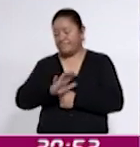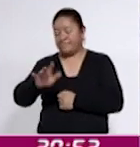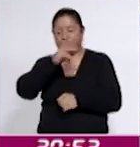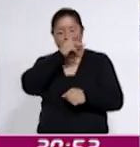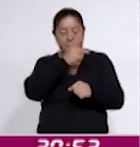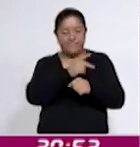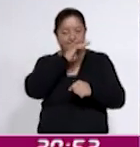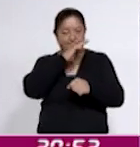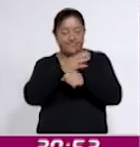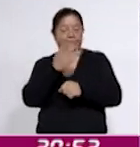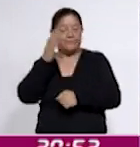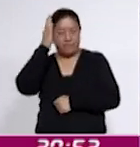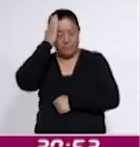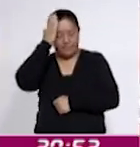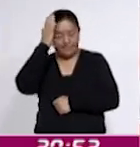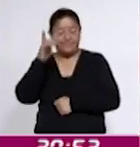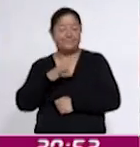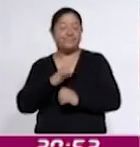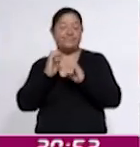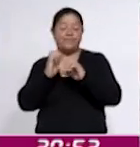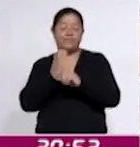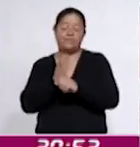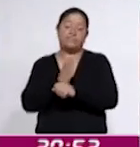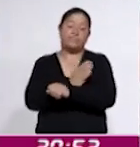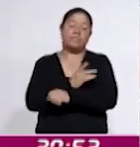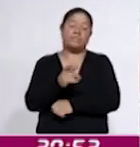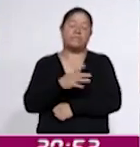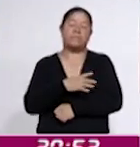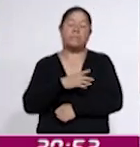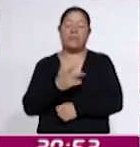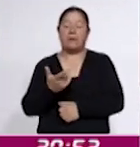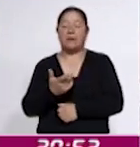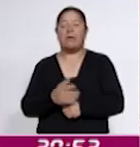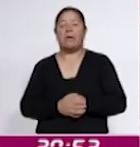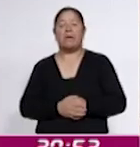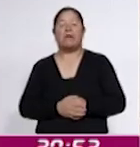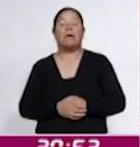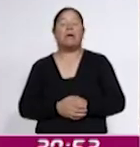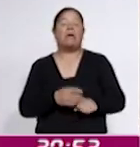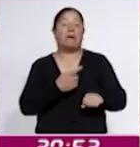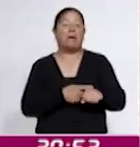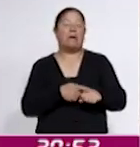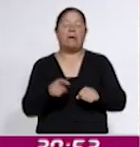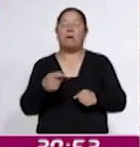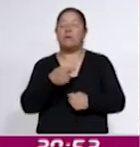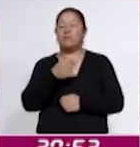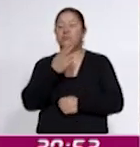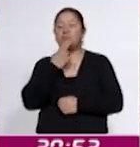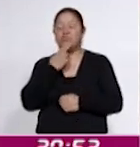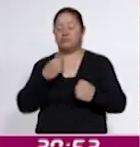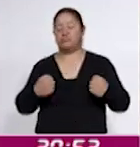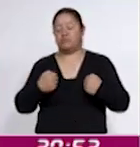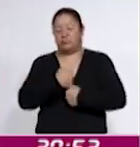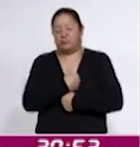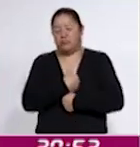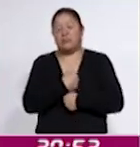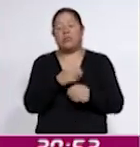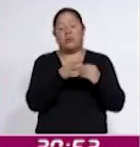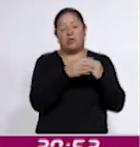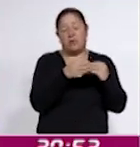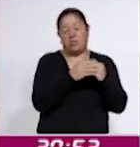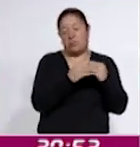madres y tutores tomar precauciones ante las bajas temperaturas, como el uso de ropa abrigadora, comer frutas y verduras, tomar